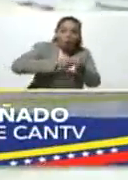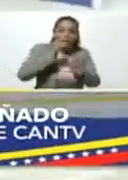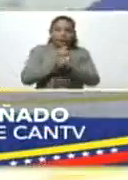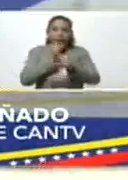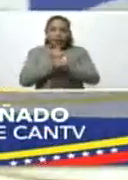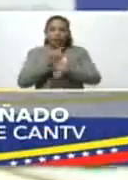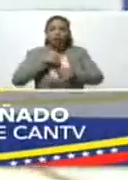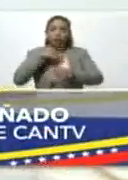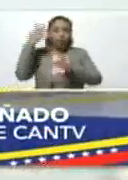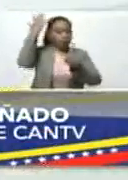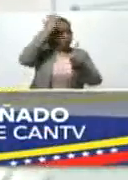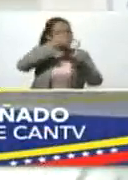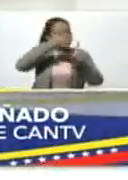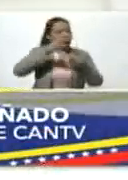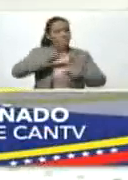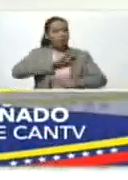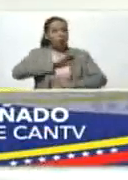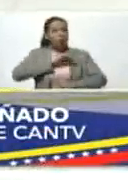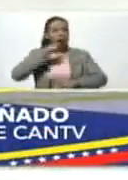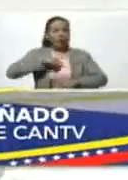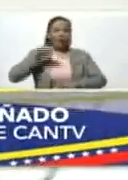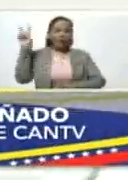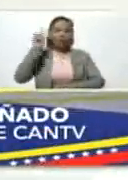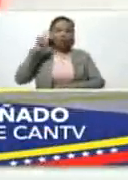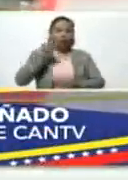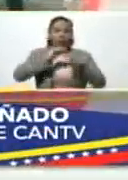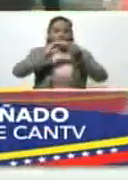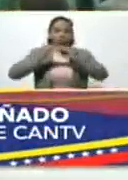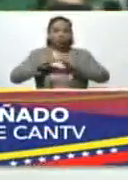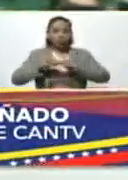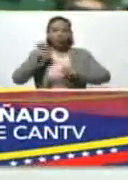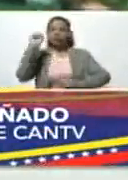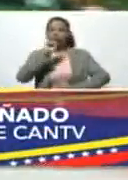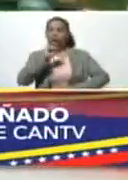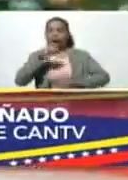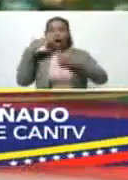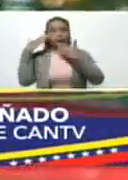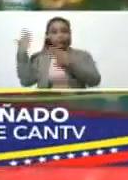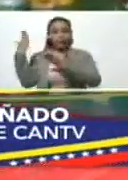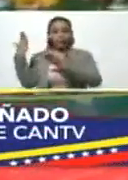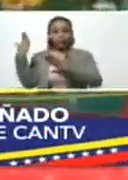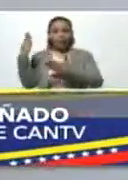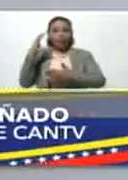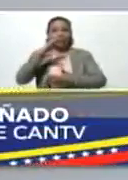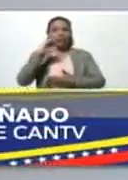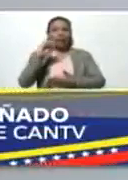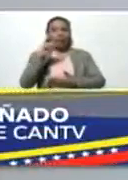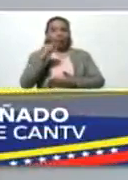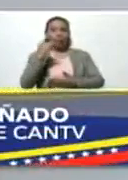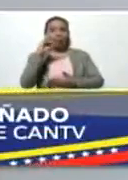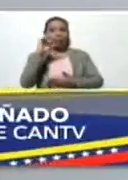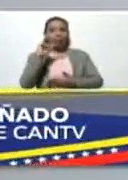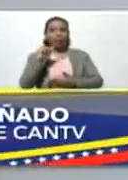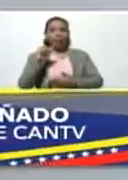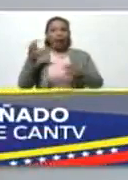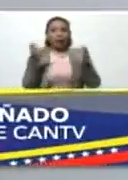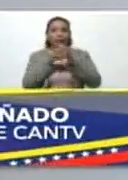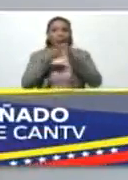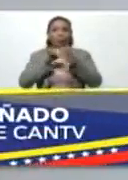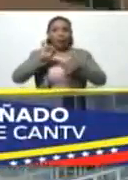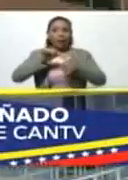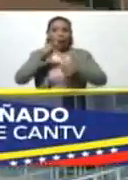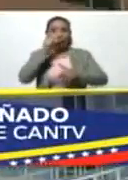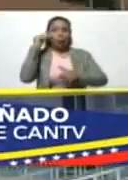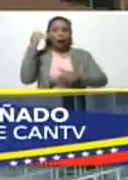creáramos nuestro propio modem venezolano. Y así es, el CENDIC y un equipo de ingenieros e ingenieras ha